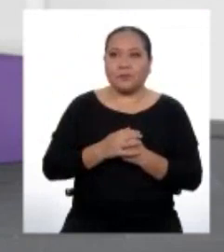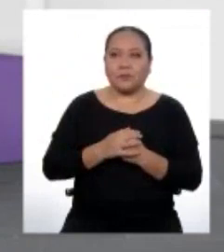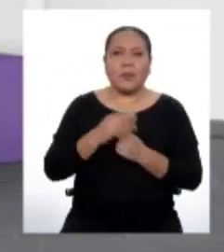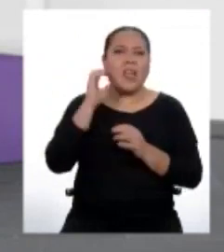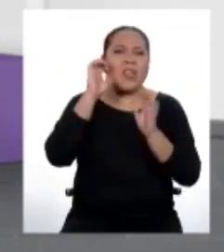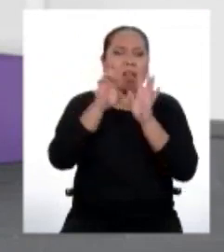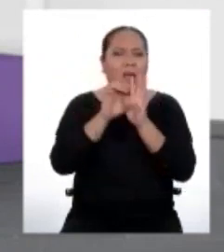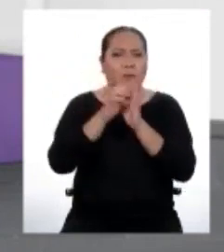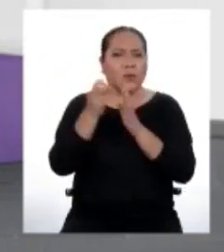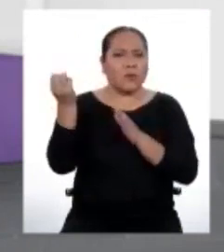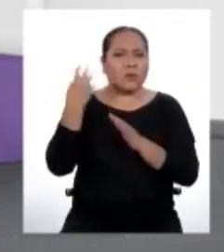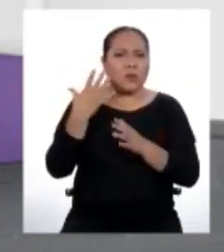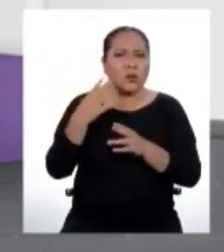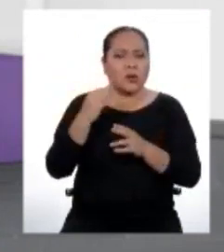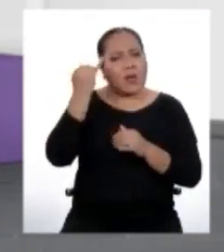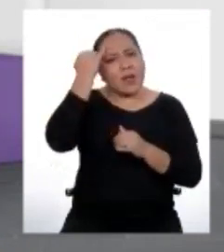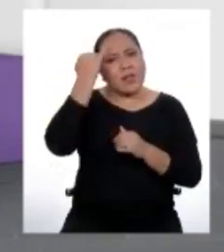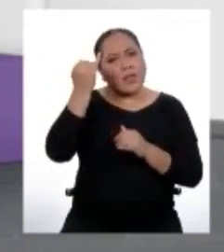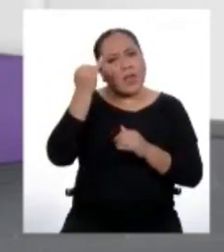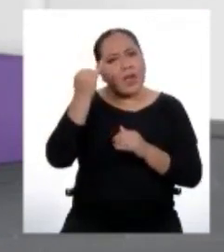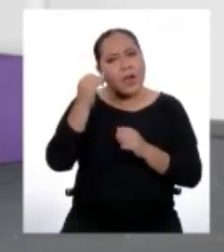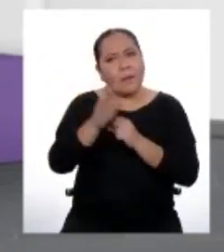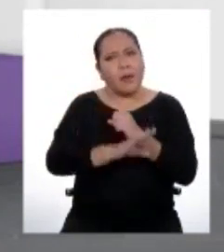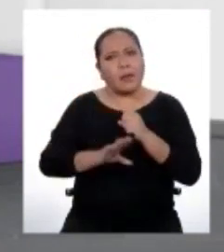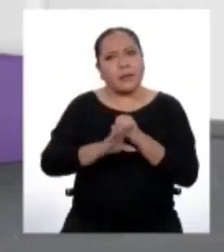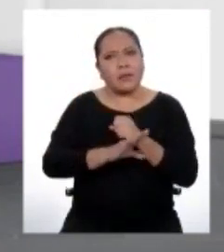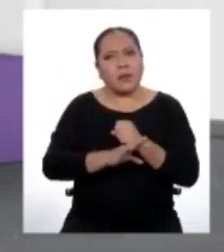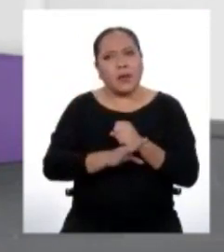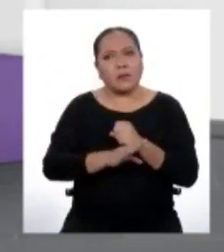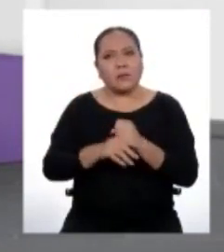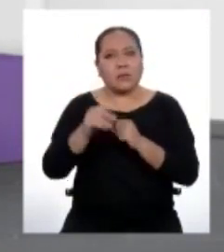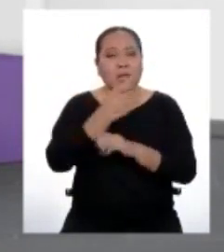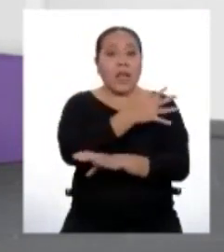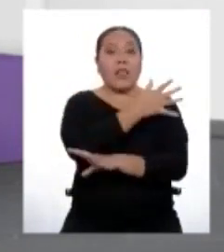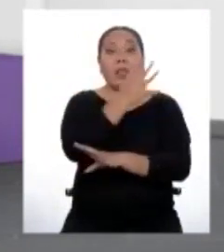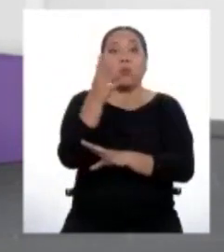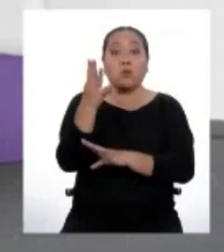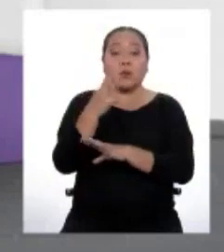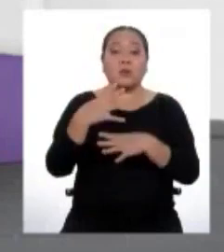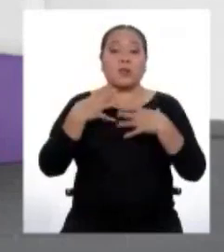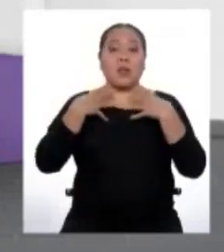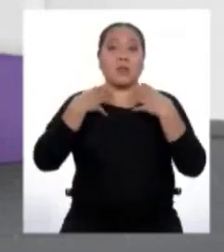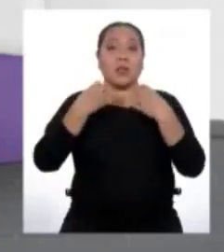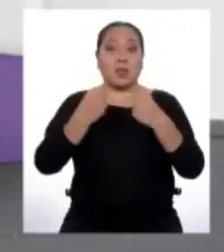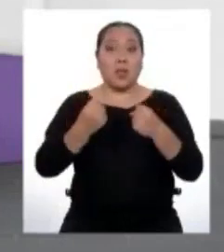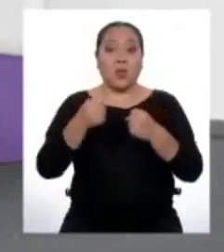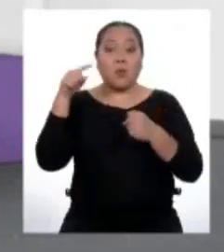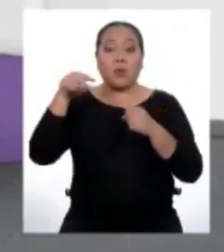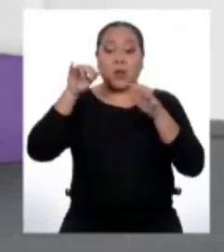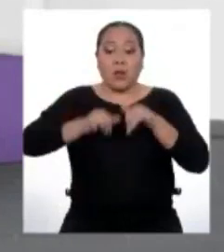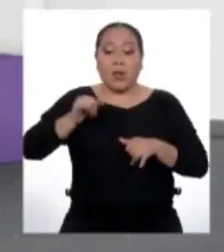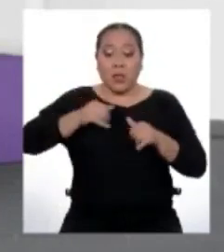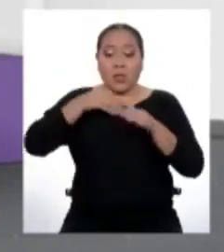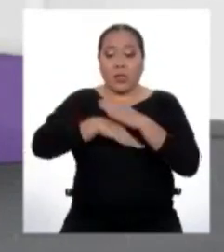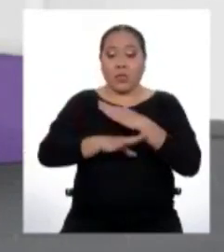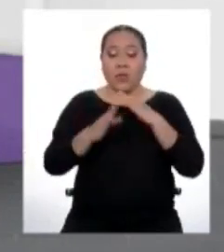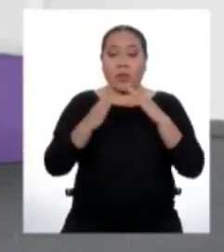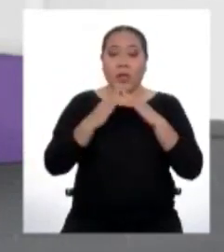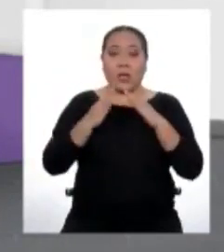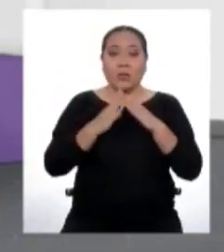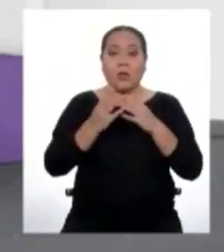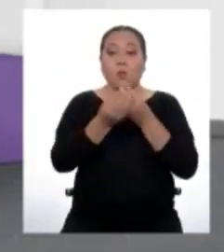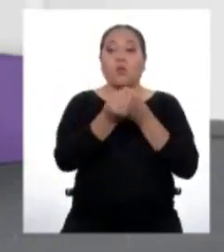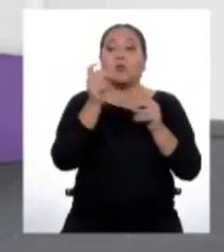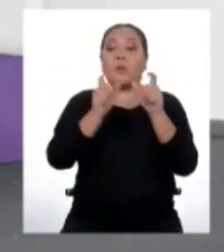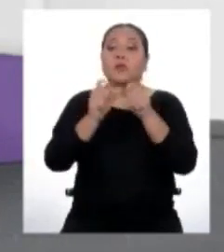ejemplo que nos dieron, la idea principal sería que la naturaleza se está recuperando gracias al aislamiento social y que muchas personas nos estamos